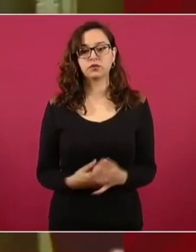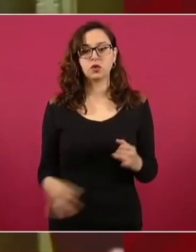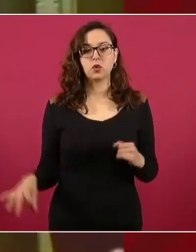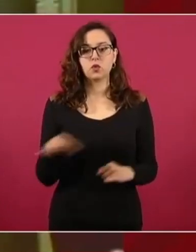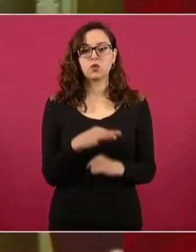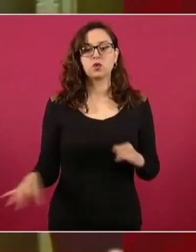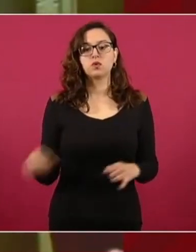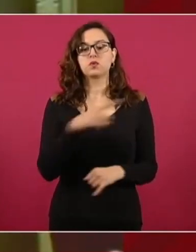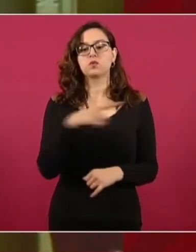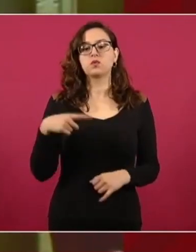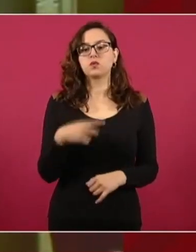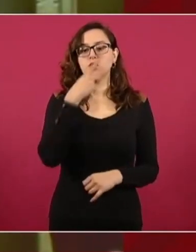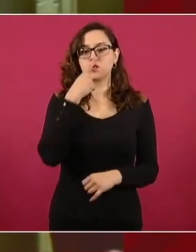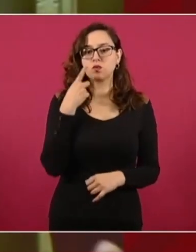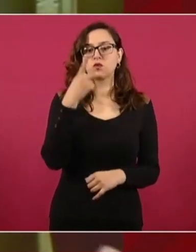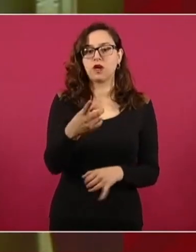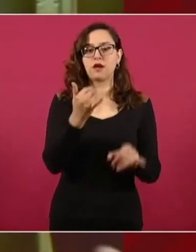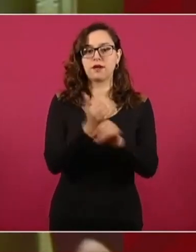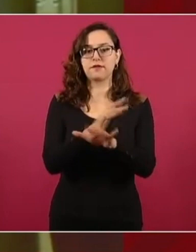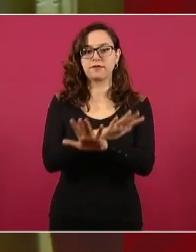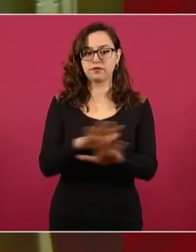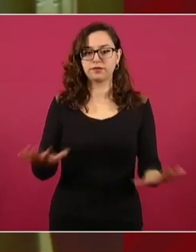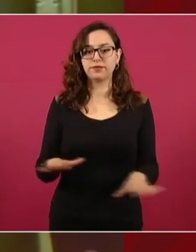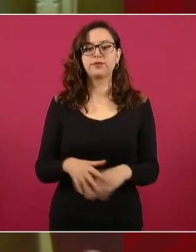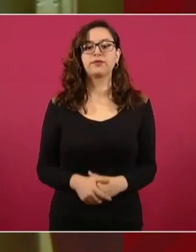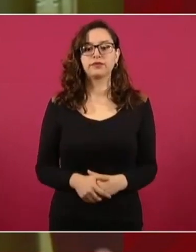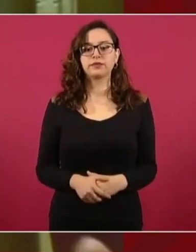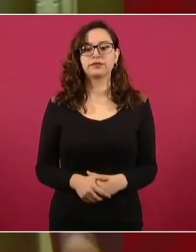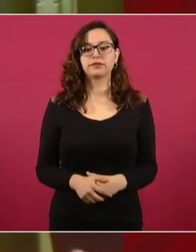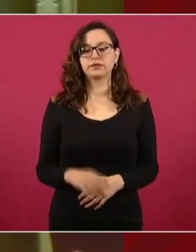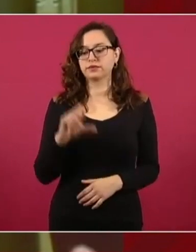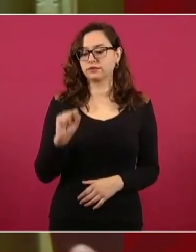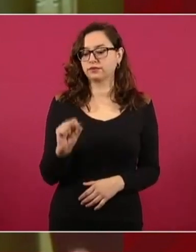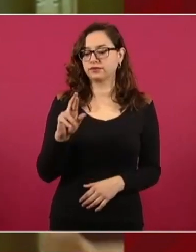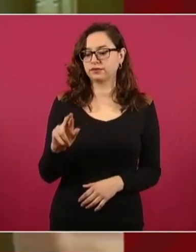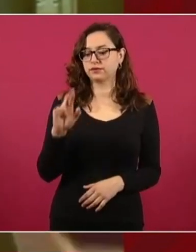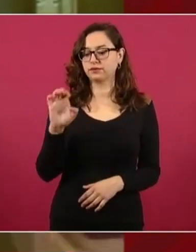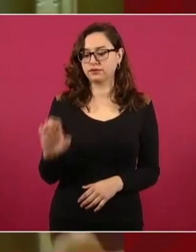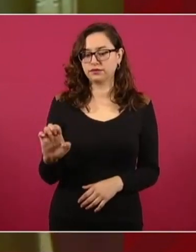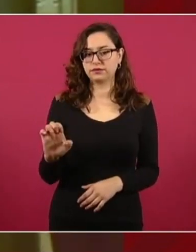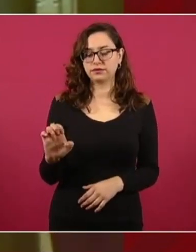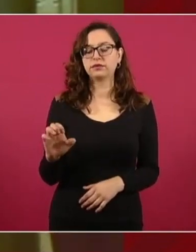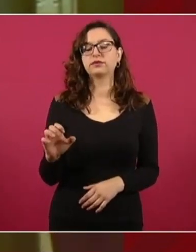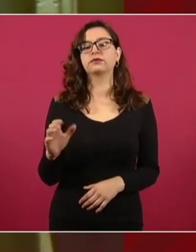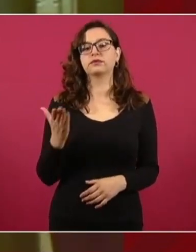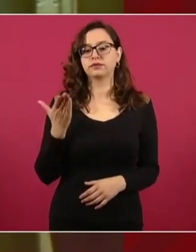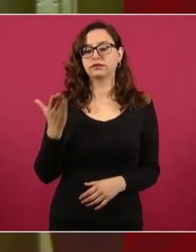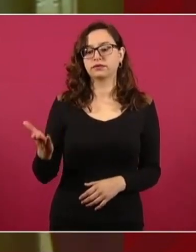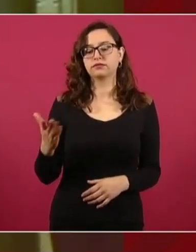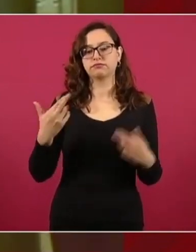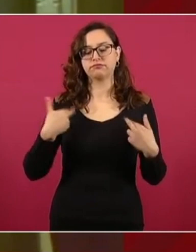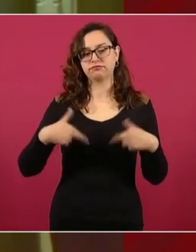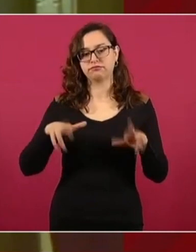presidente, informa usted que a través de la Secretaría de Relaciones Exteriores, a través directamente del